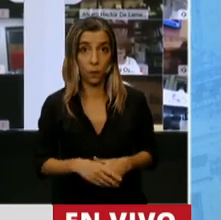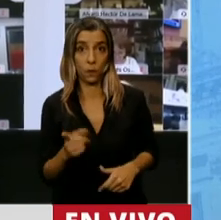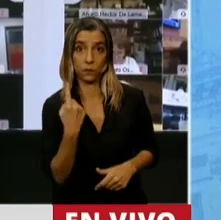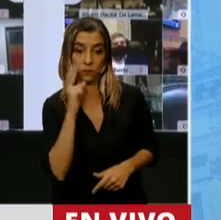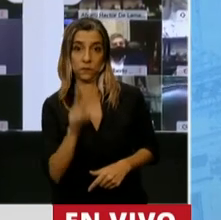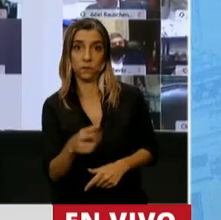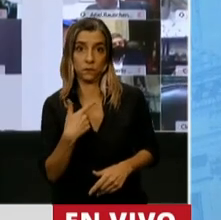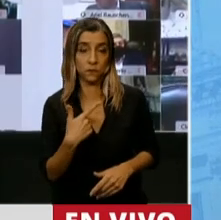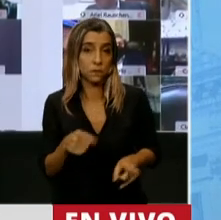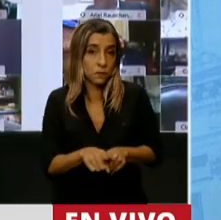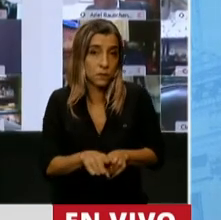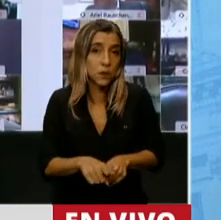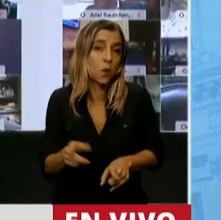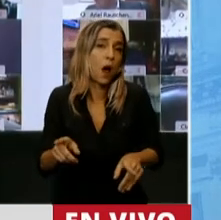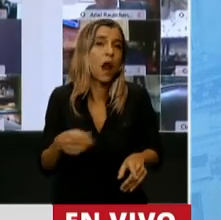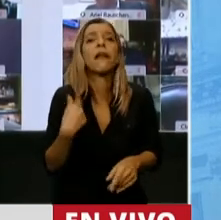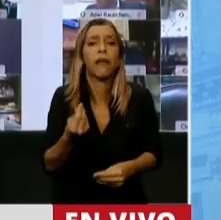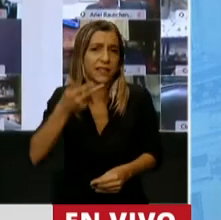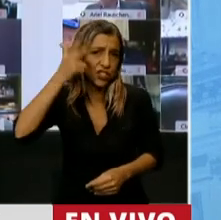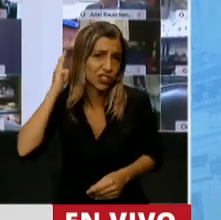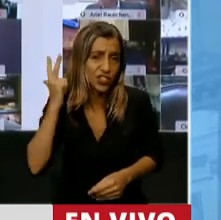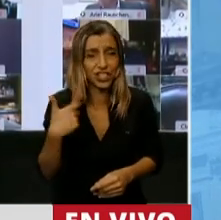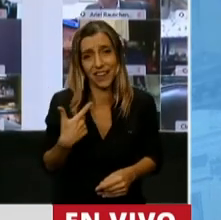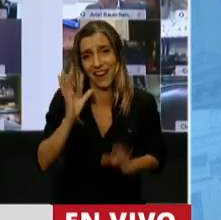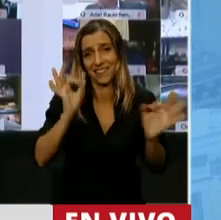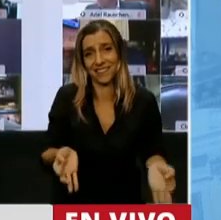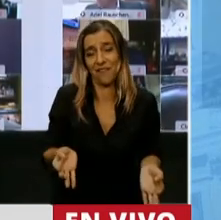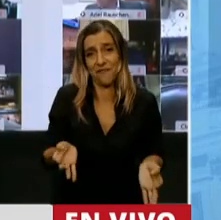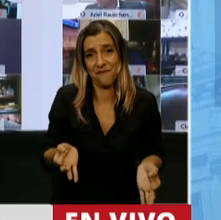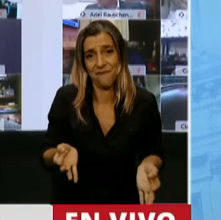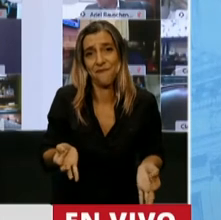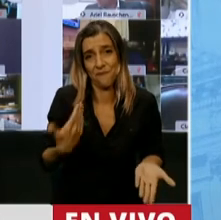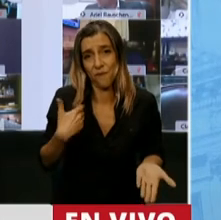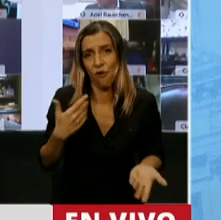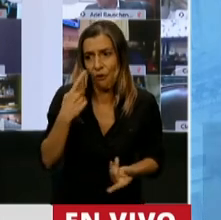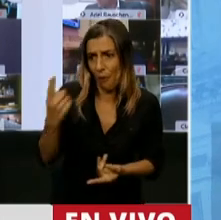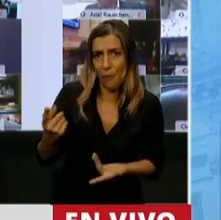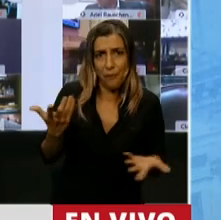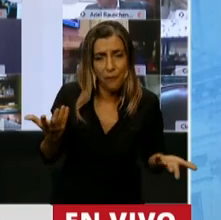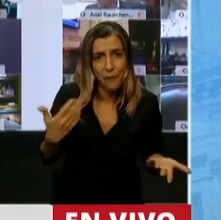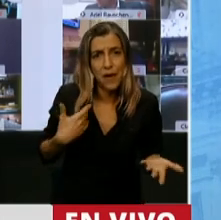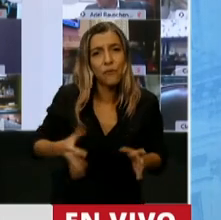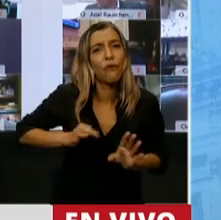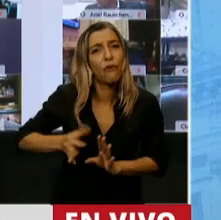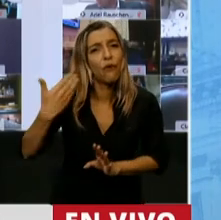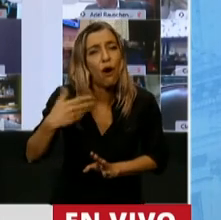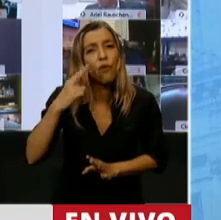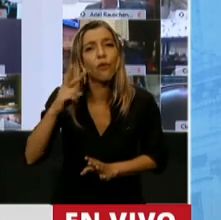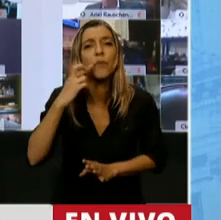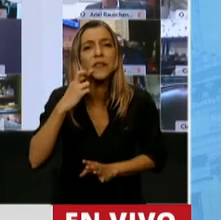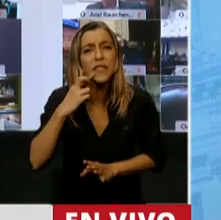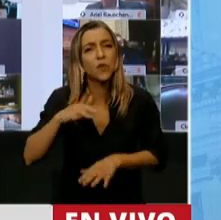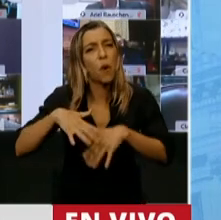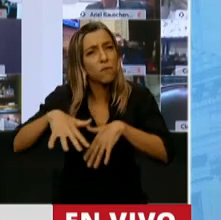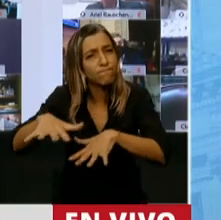de nuestras hermanas y hermanos en Chile, del otro lado de la cordillera. Hemos visto en el 2019 las enormes